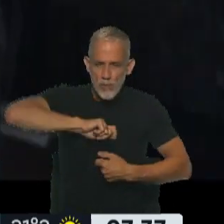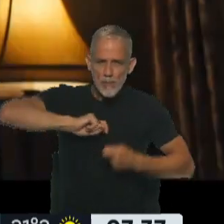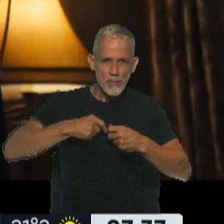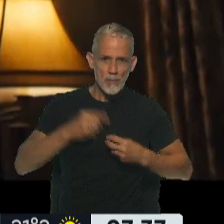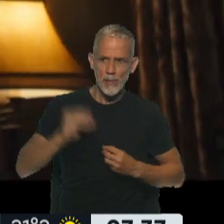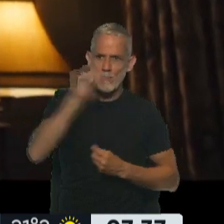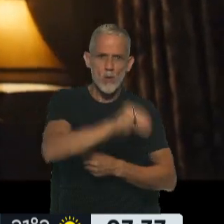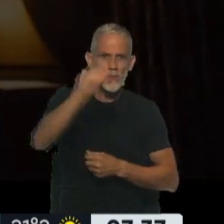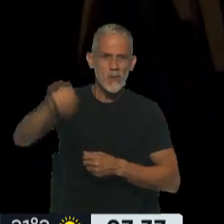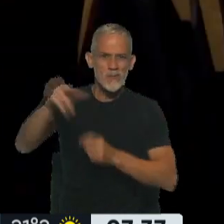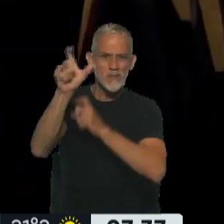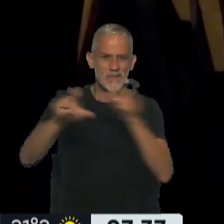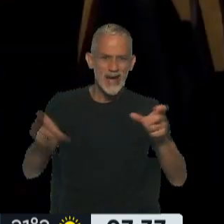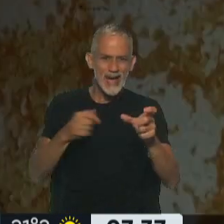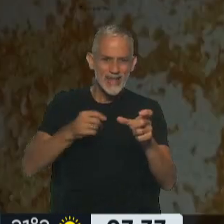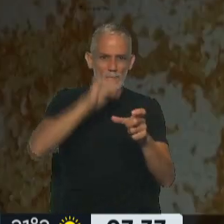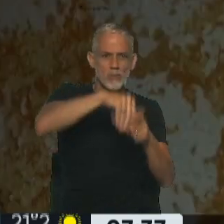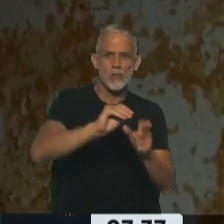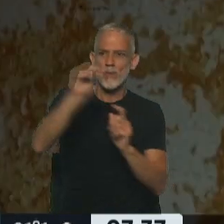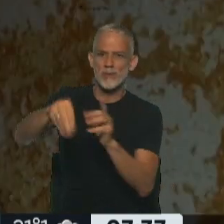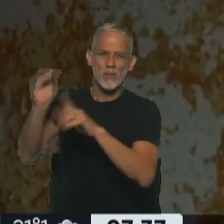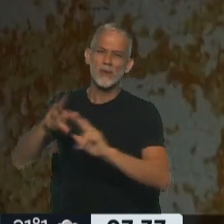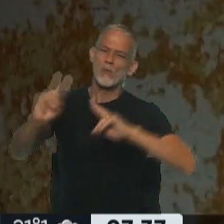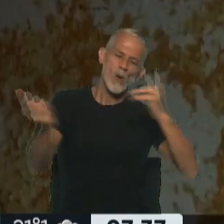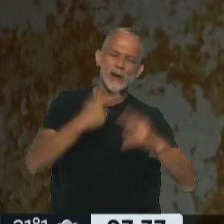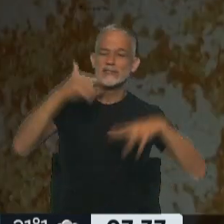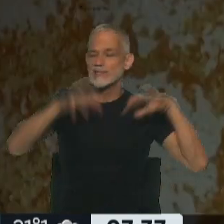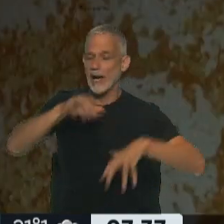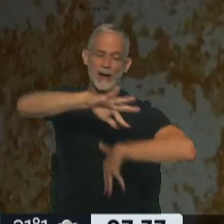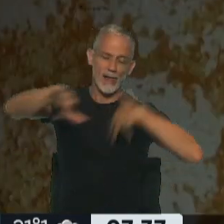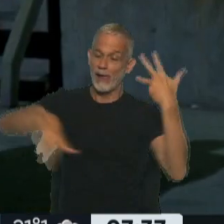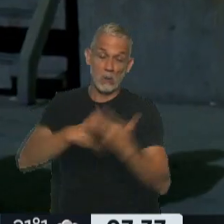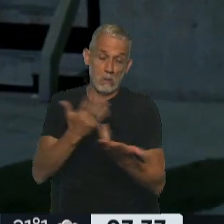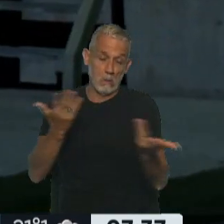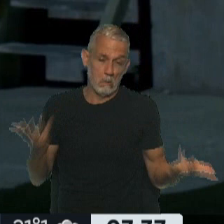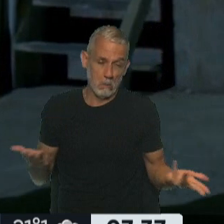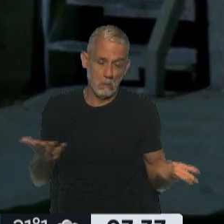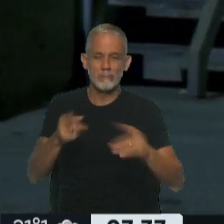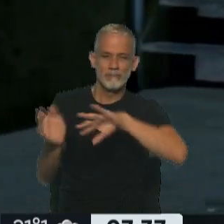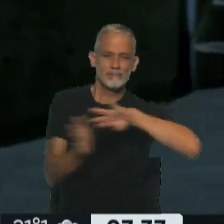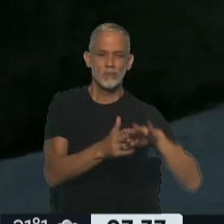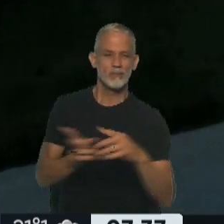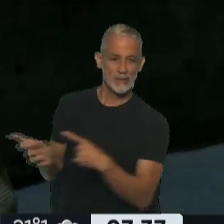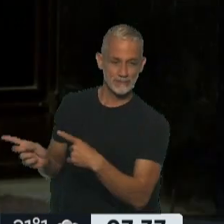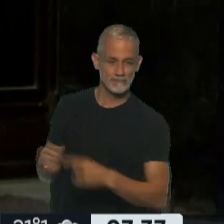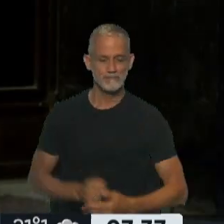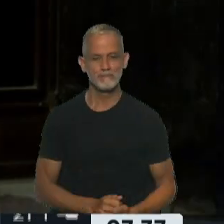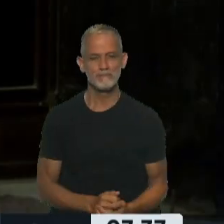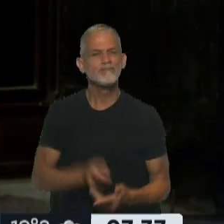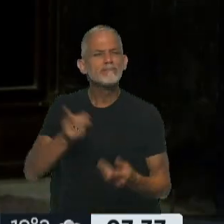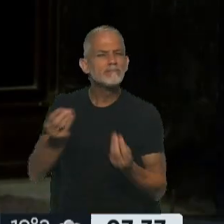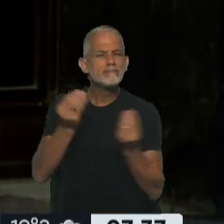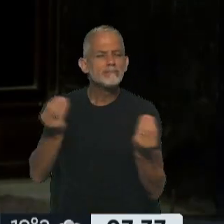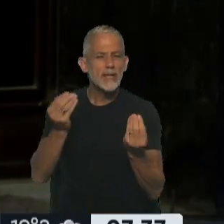humano, mientras se van a suceder, por supuesto, muertes, muchísima sangre, sin mucho sentido ni interés. Nos fuimos a Hojas de Otoño, que